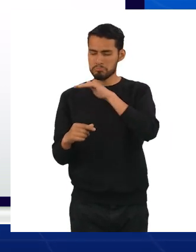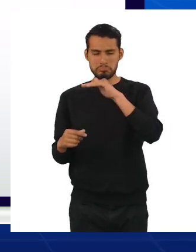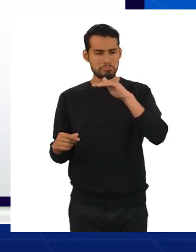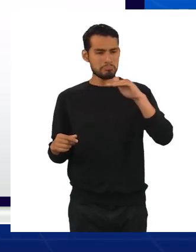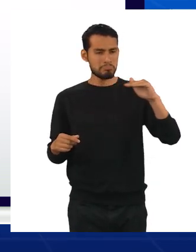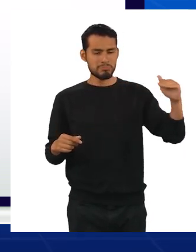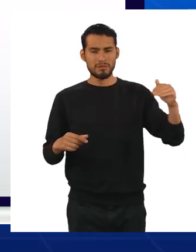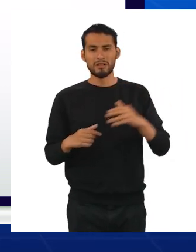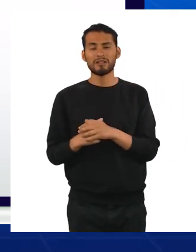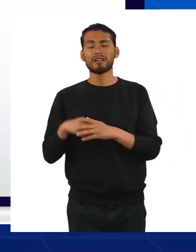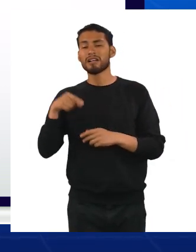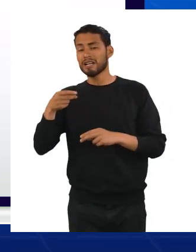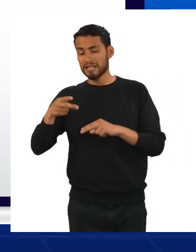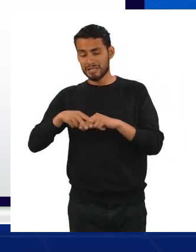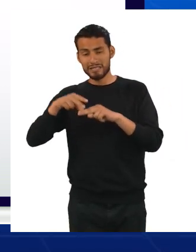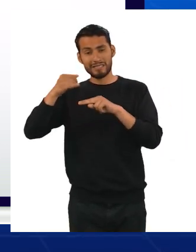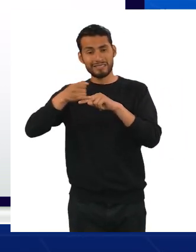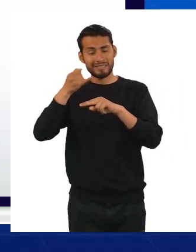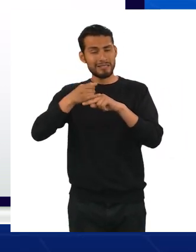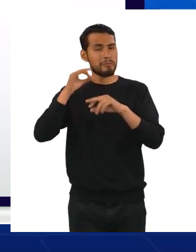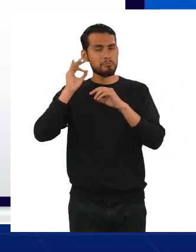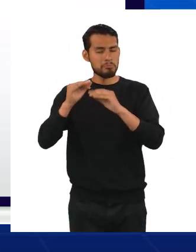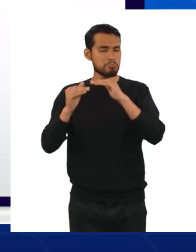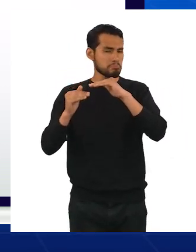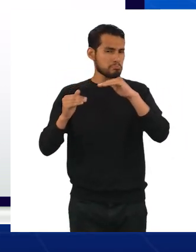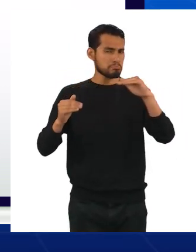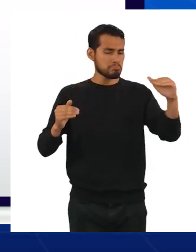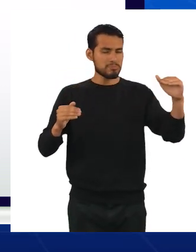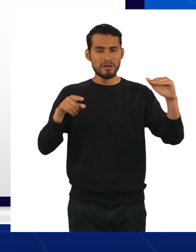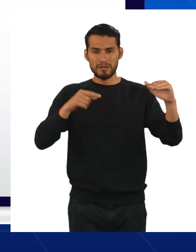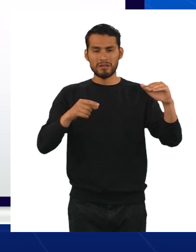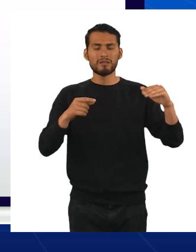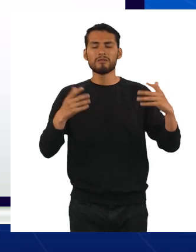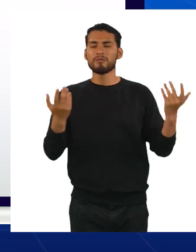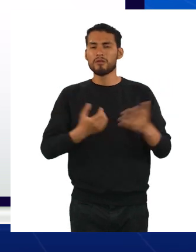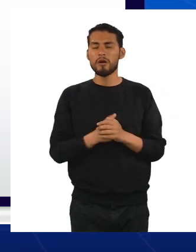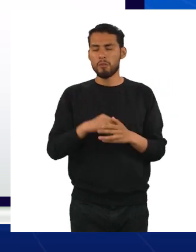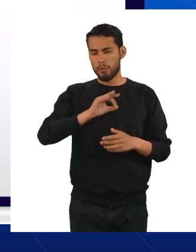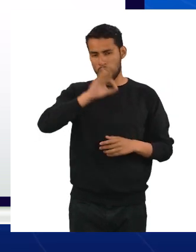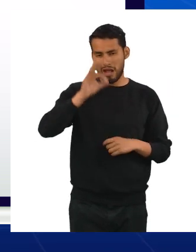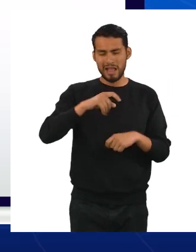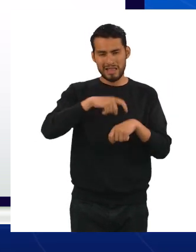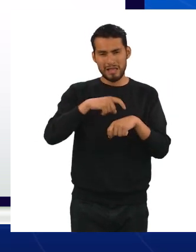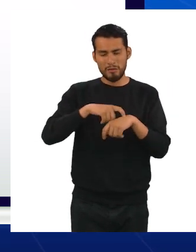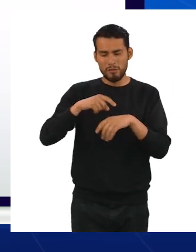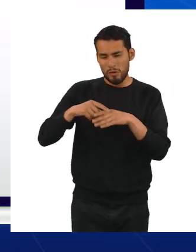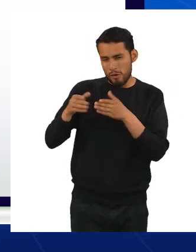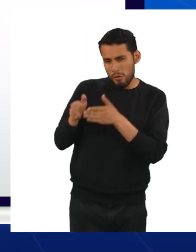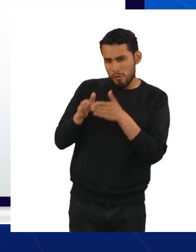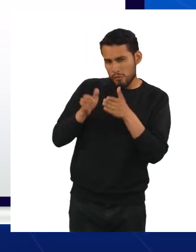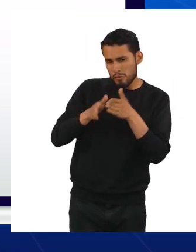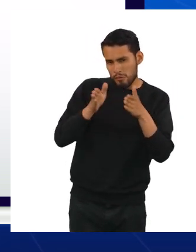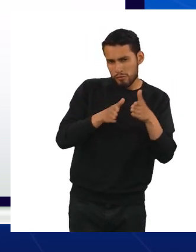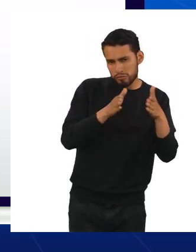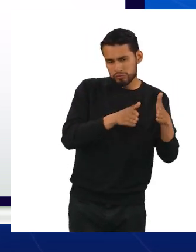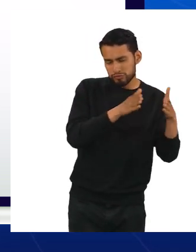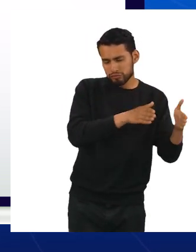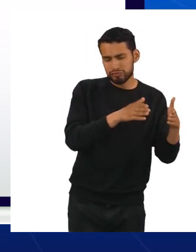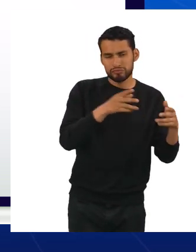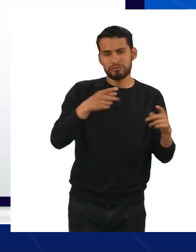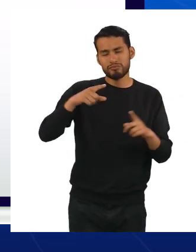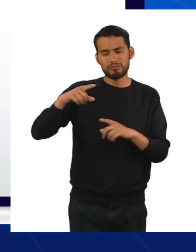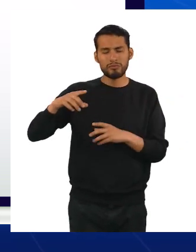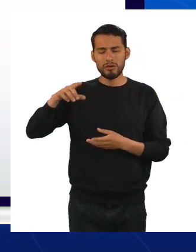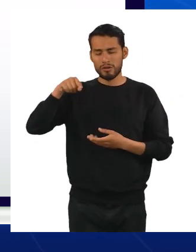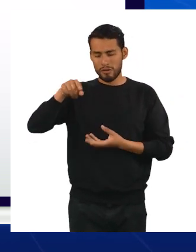O también el interés compuesto, que viene a ser cuando el capital produce, por unidad de tiempo, un determinado porcentaje o tasa que se